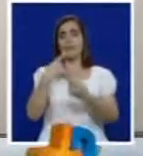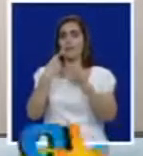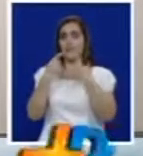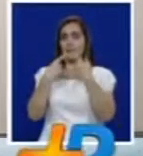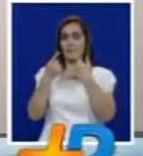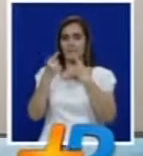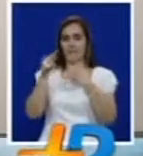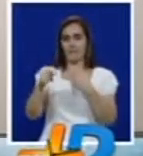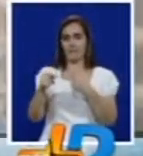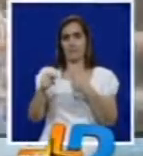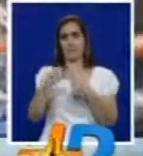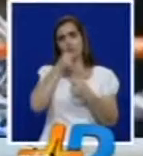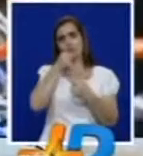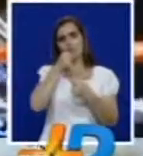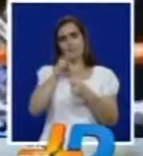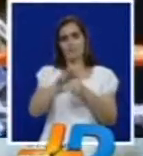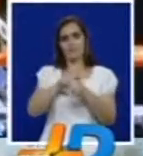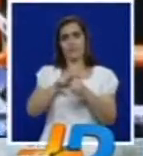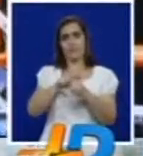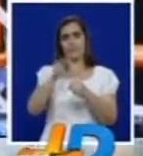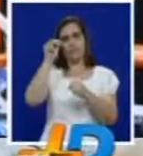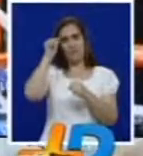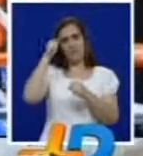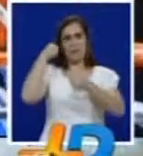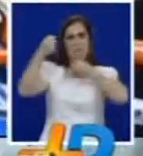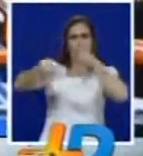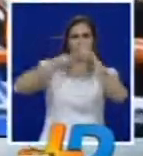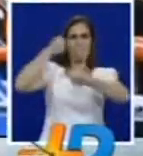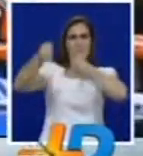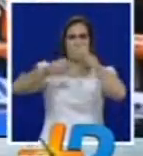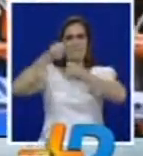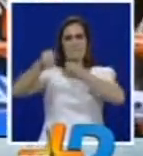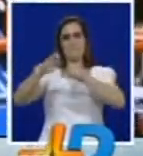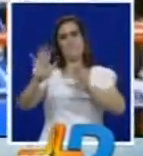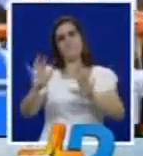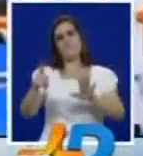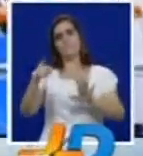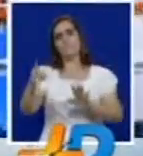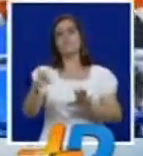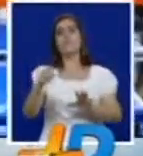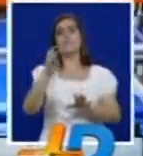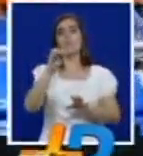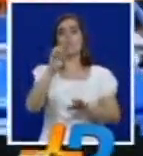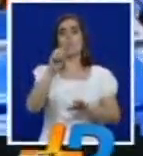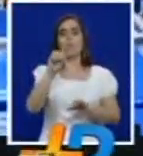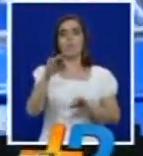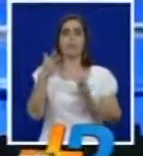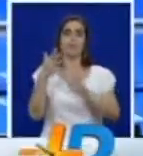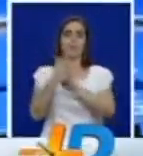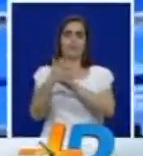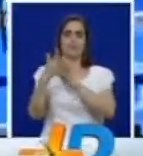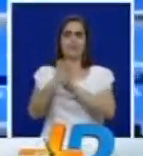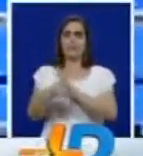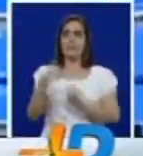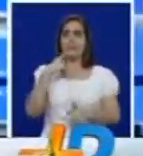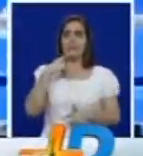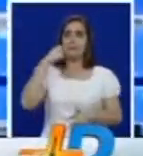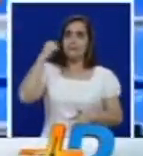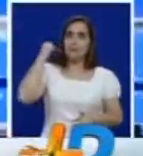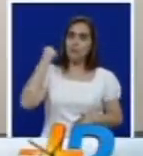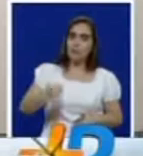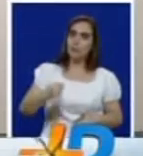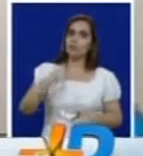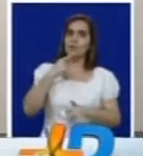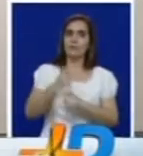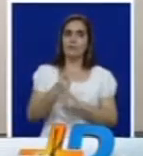un noticiero regional de televisión luego de la pelea en la que perdió el título mundial super gallo Jonathan el Momo Romero habló del duro combate frente al español el Kiko